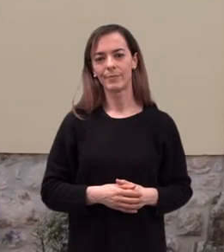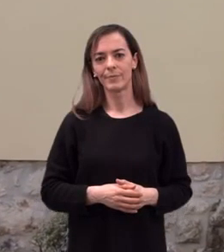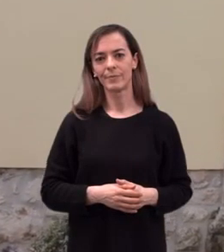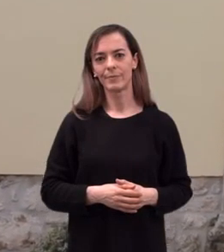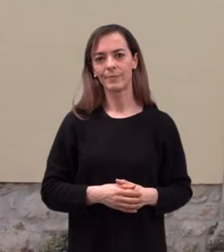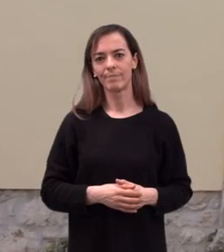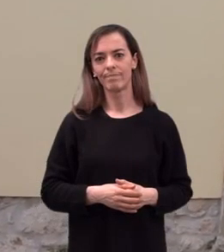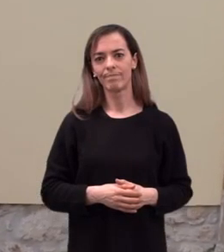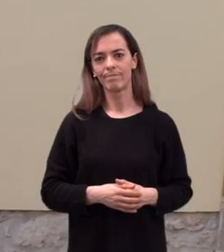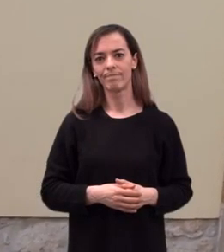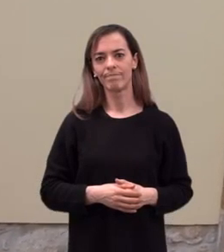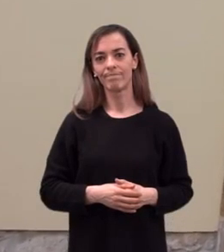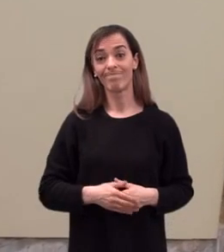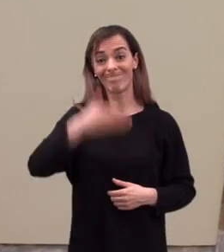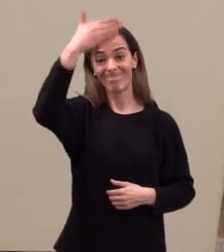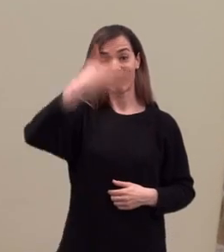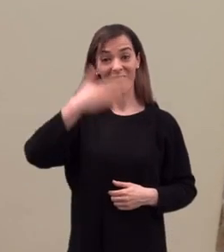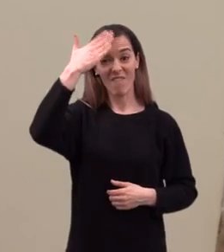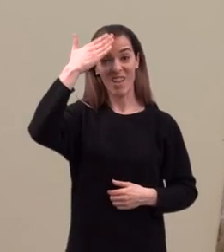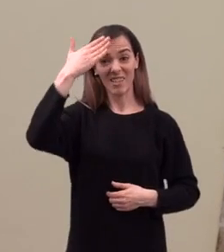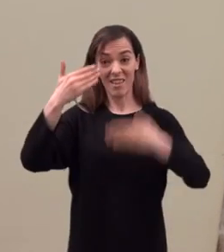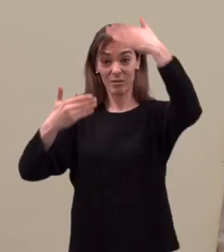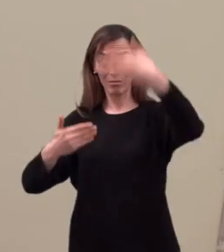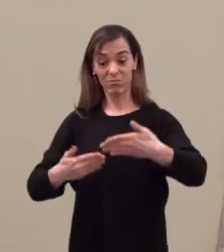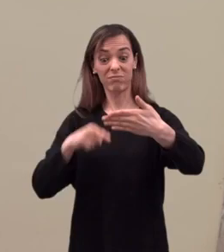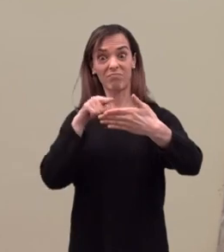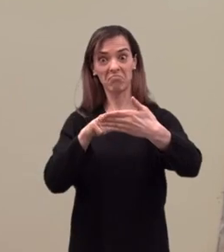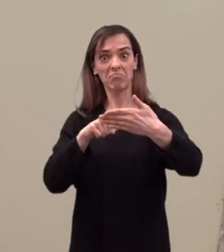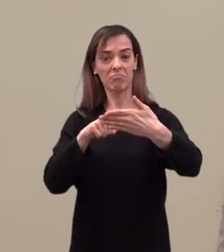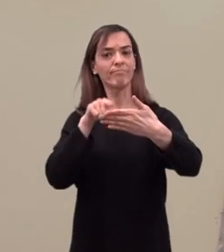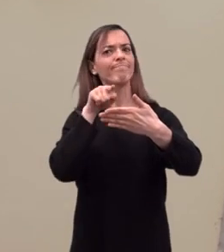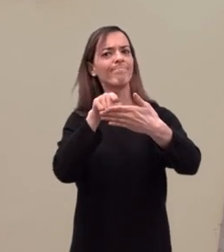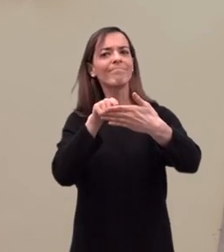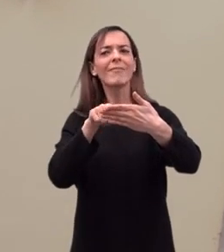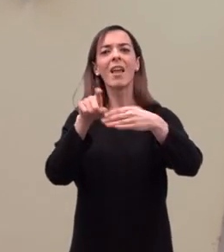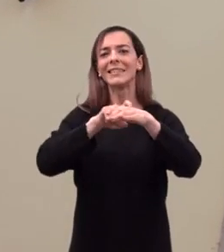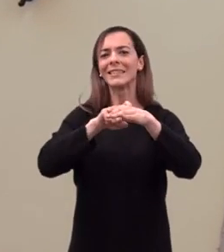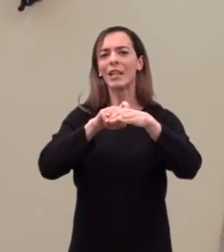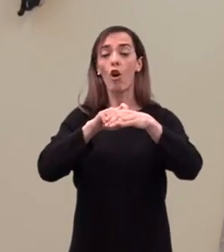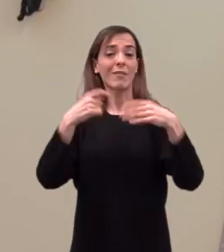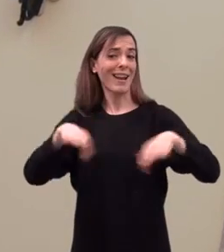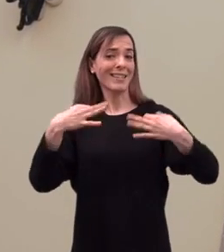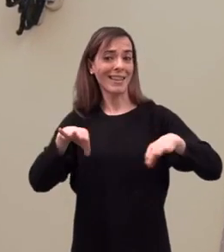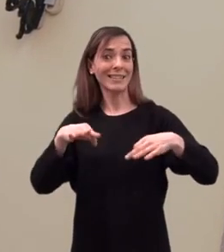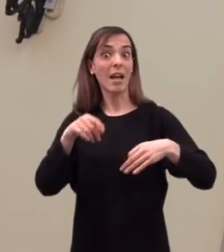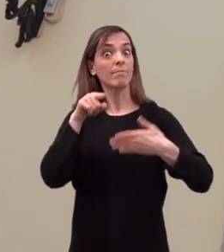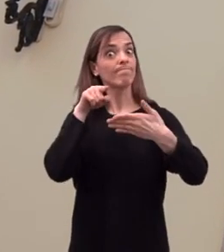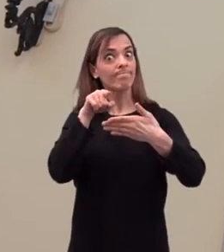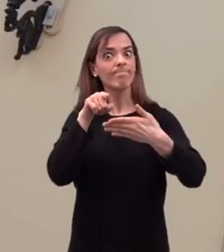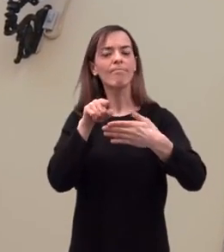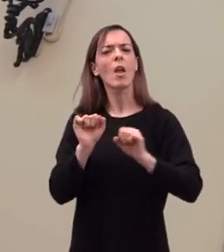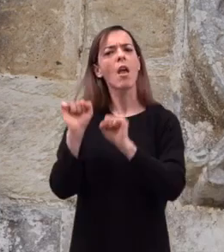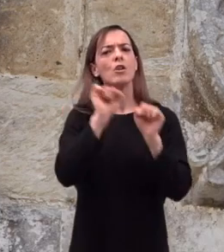El frontón de su modesta portada clasicista alberga el escudo real que certifica el